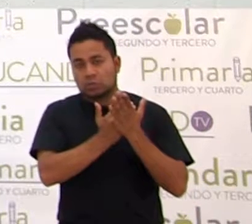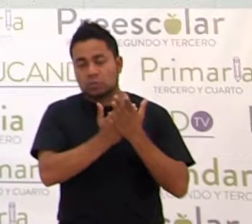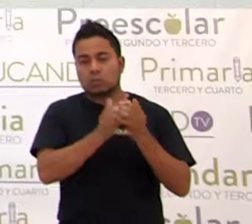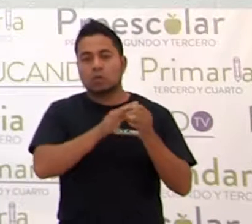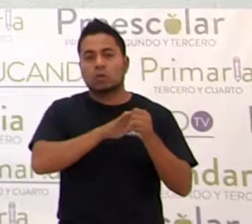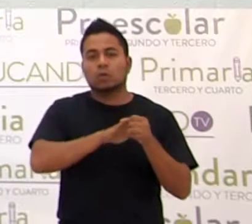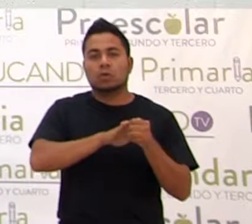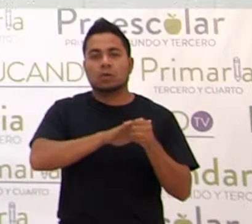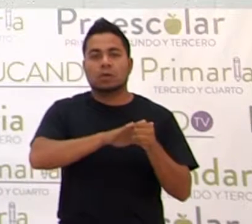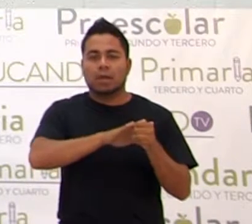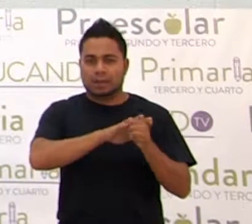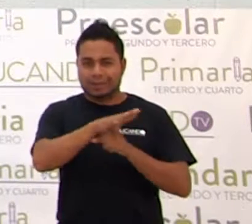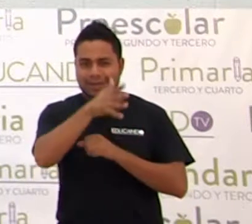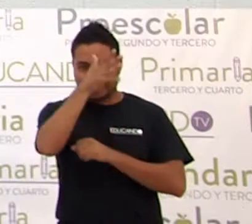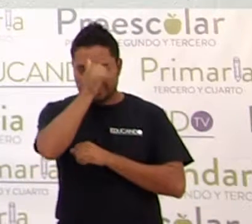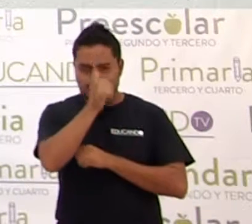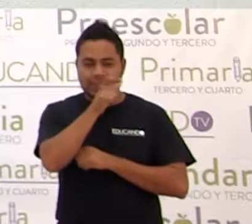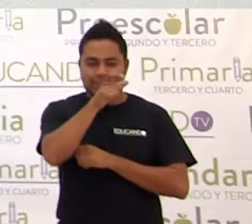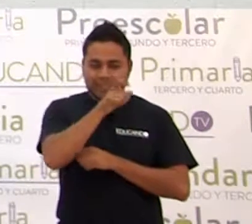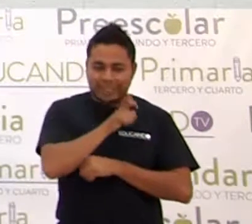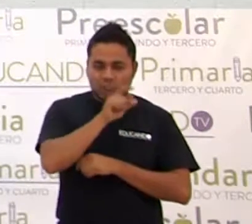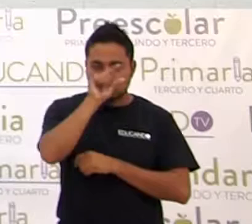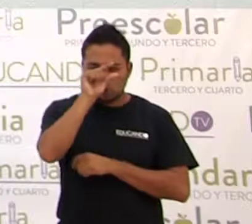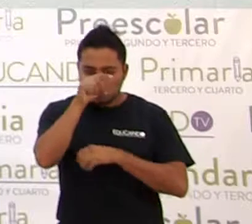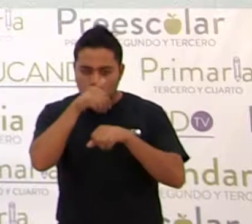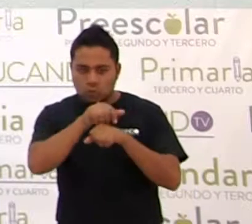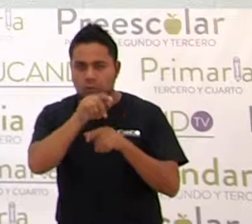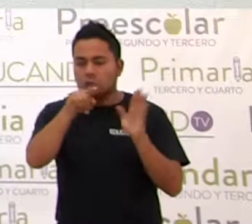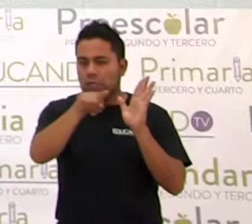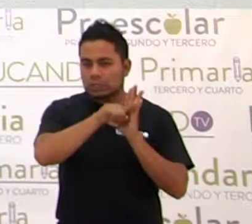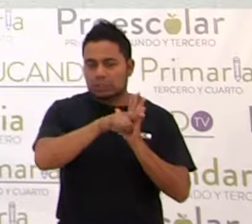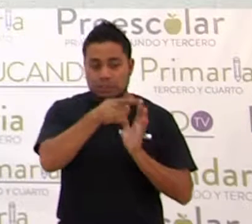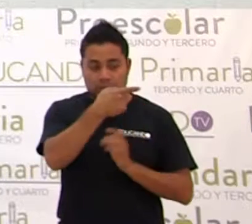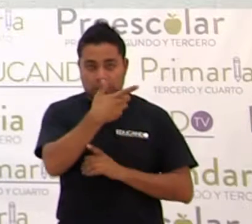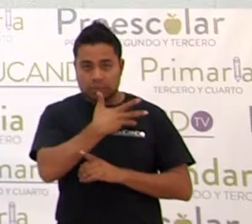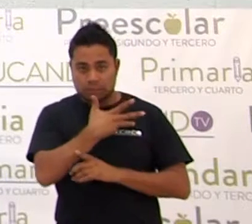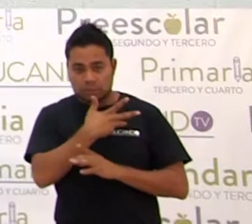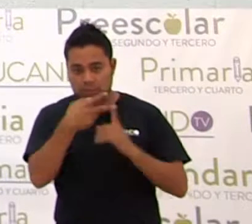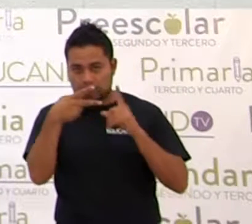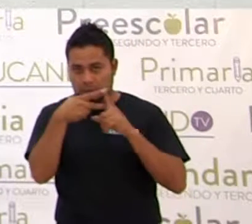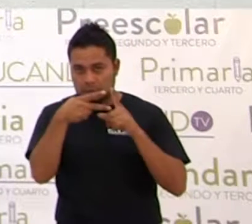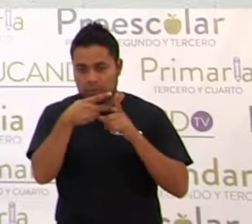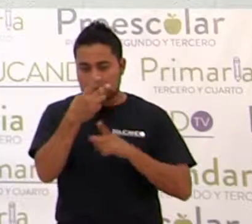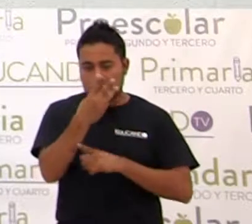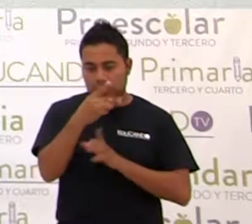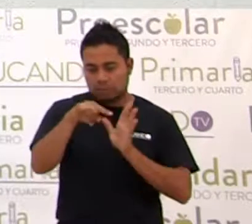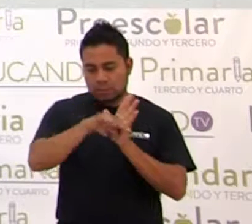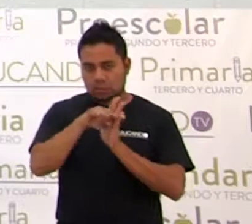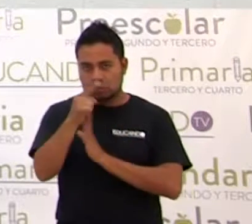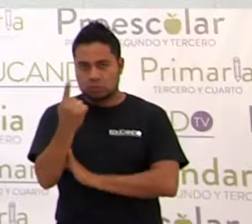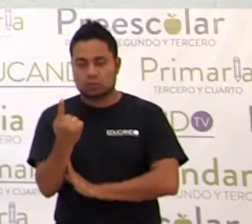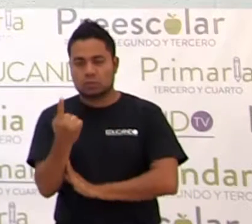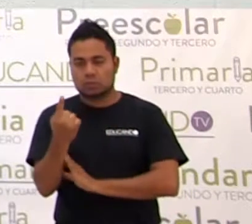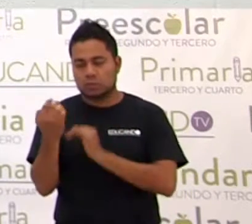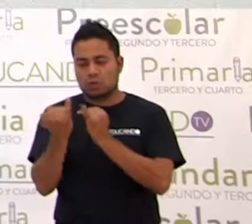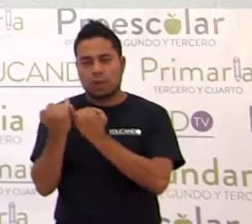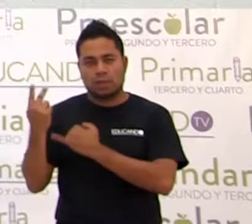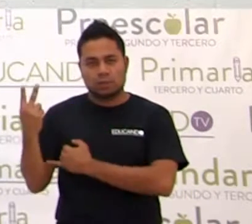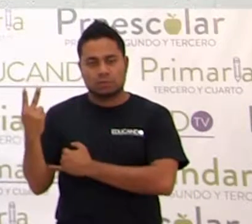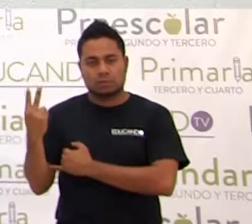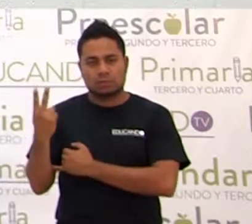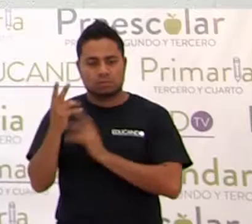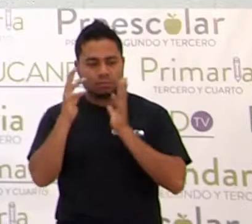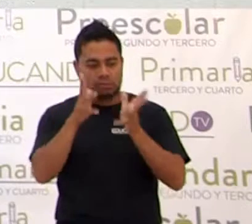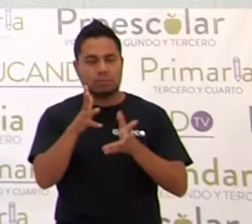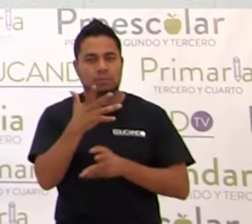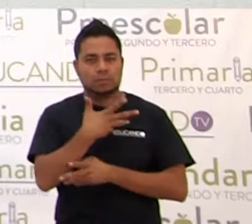variable y el exponente. Aquí tenemos un triángulo, 3 menos 1, 2. Nos